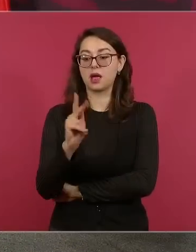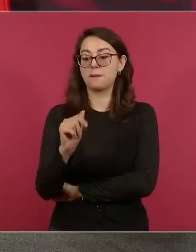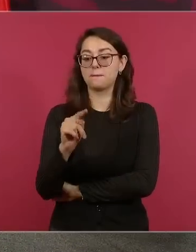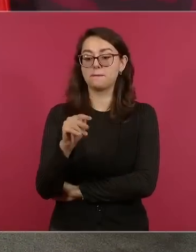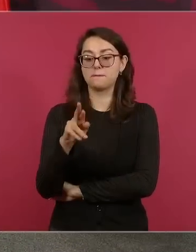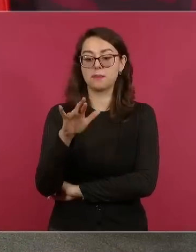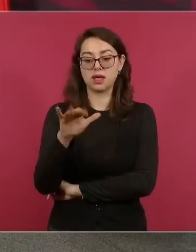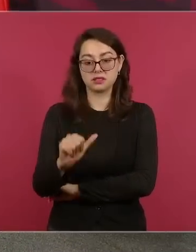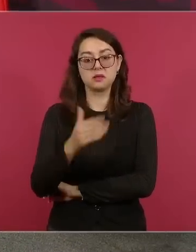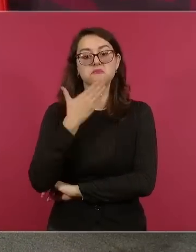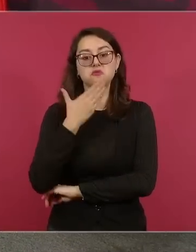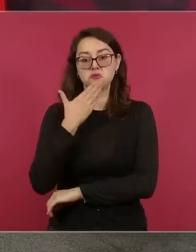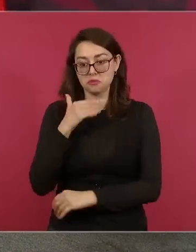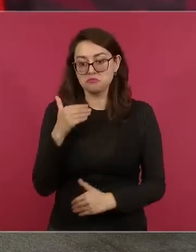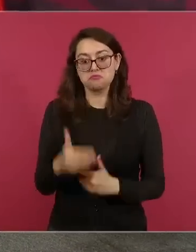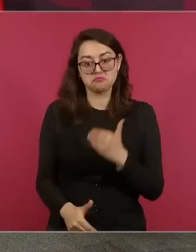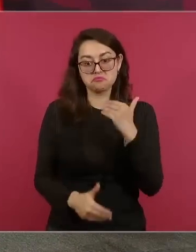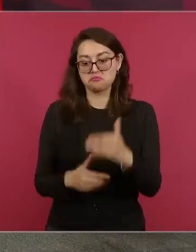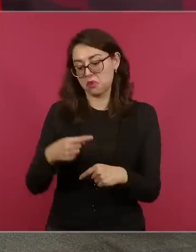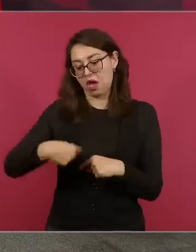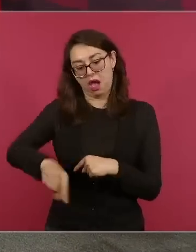este año,